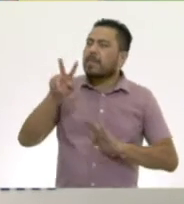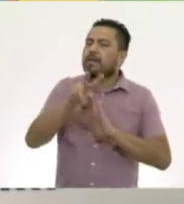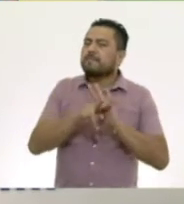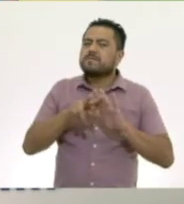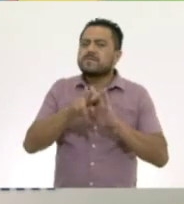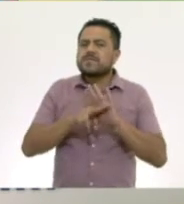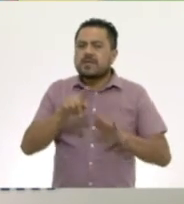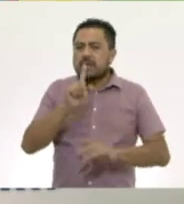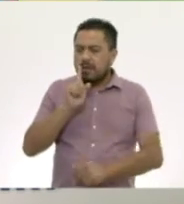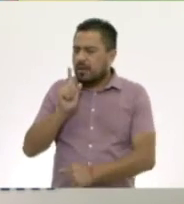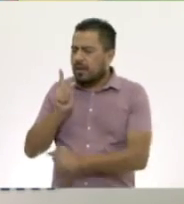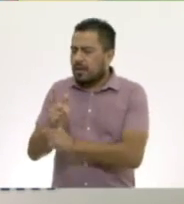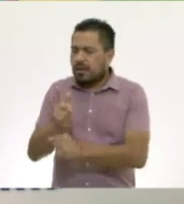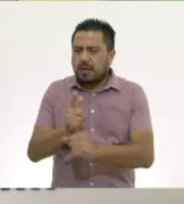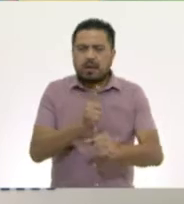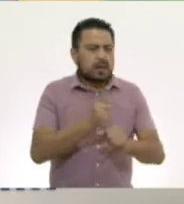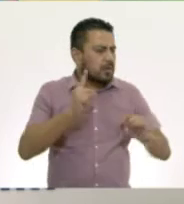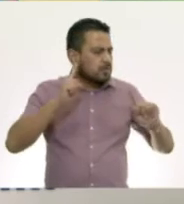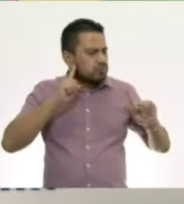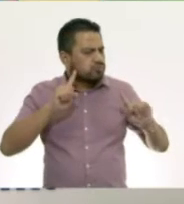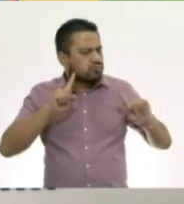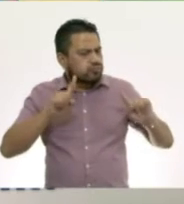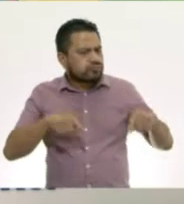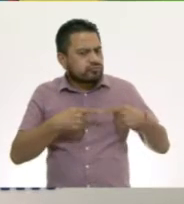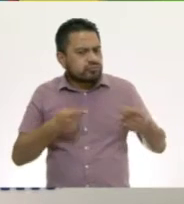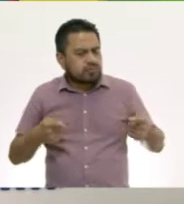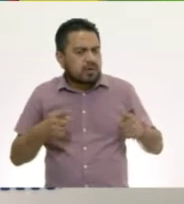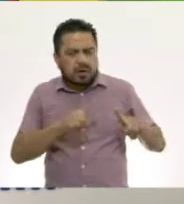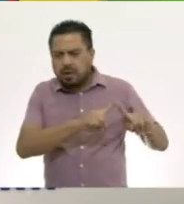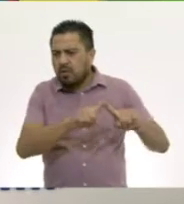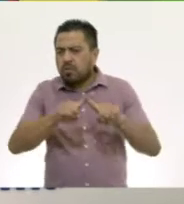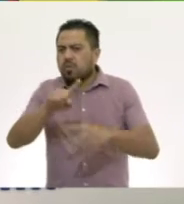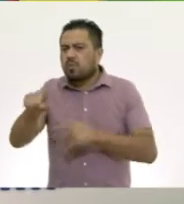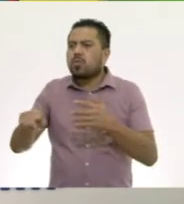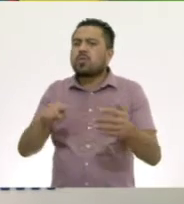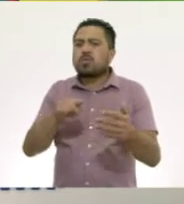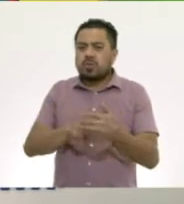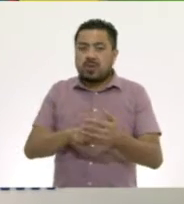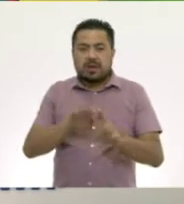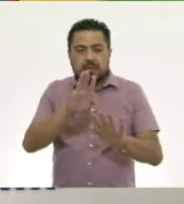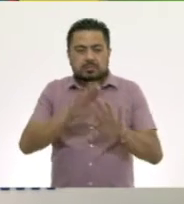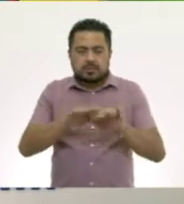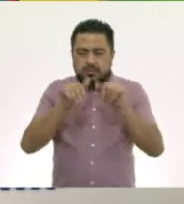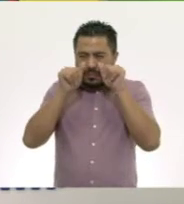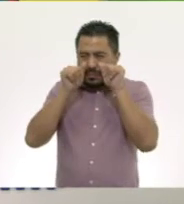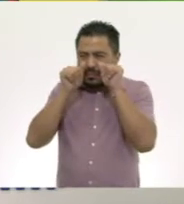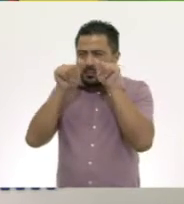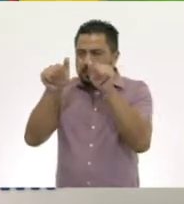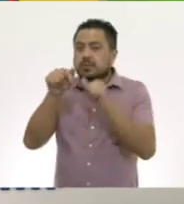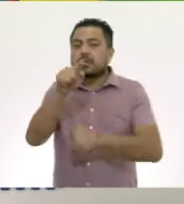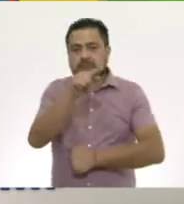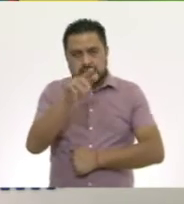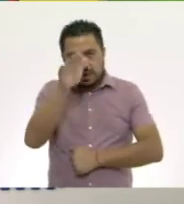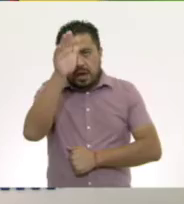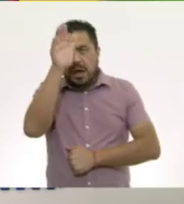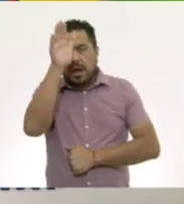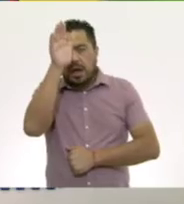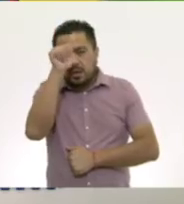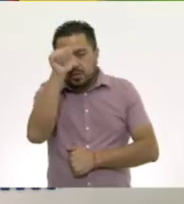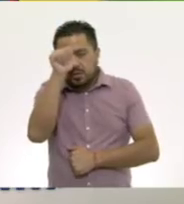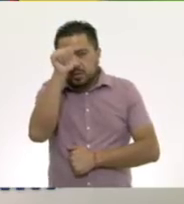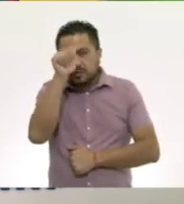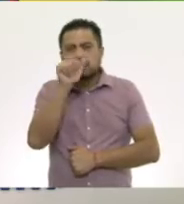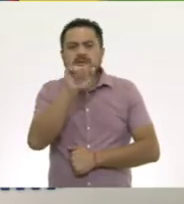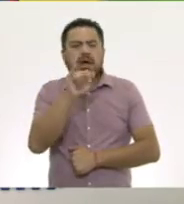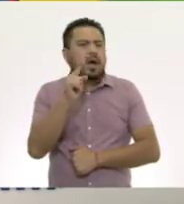donde identificarás sonidos que se producen en distintos lugares. Presta atención y recuerda si en algún momento